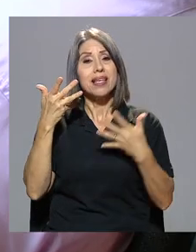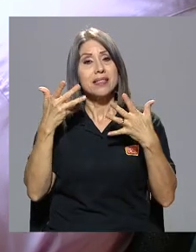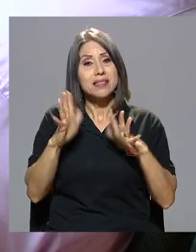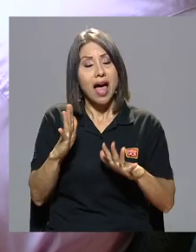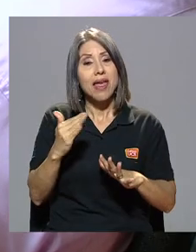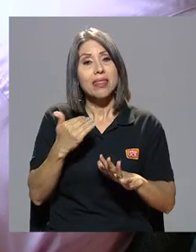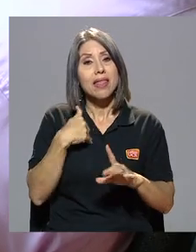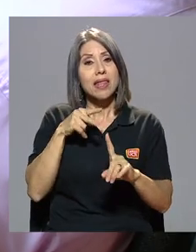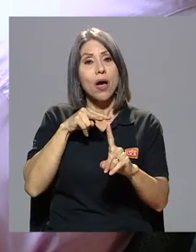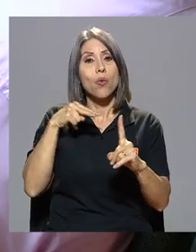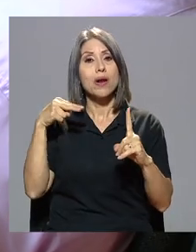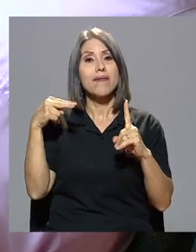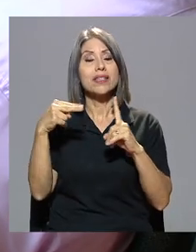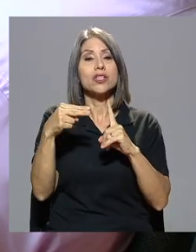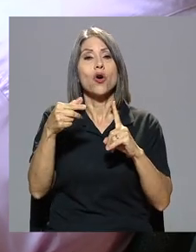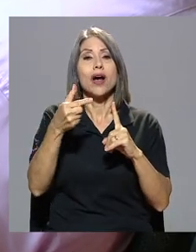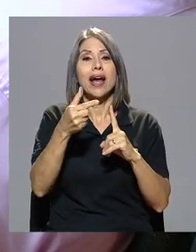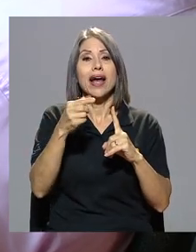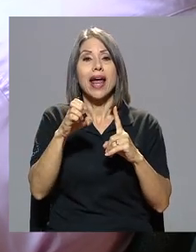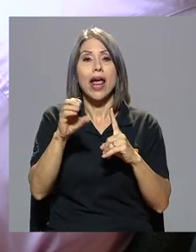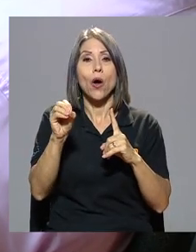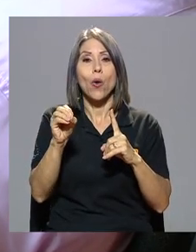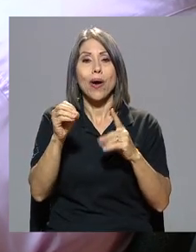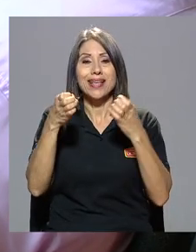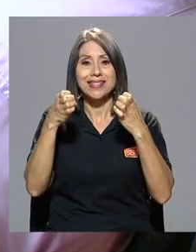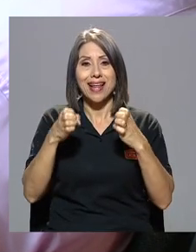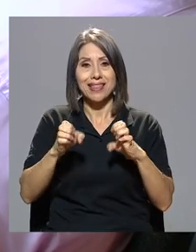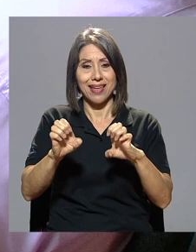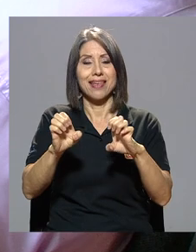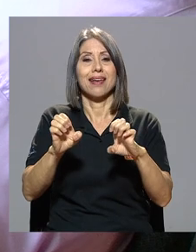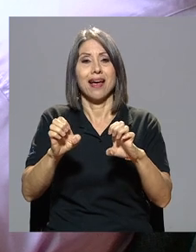tenía una visión geoestratégica